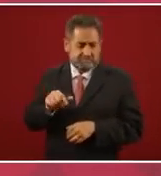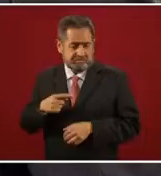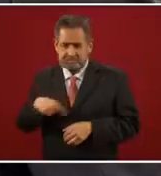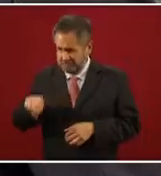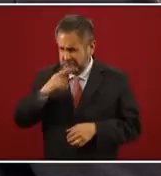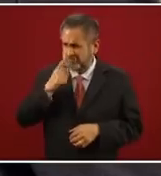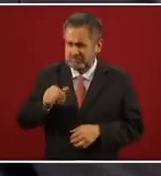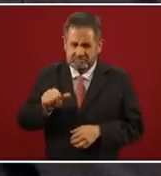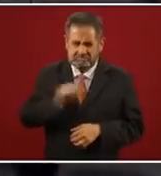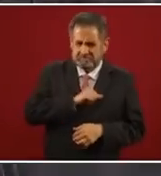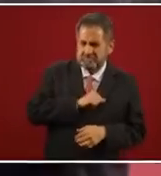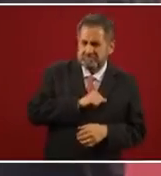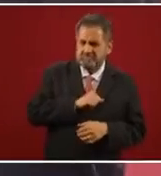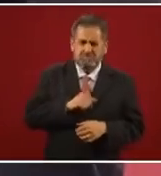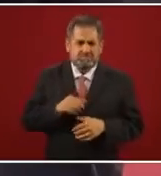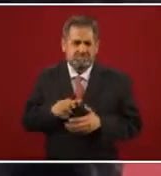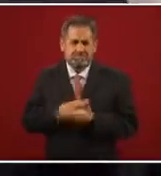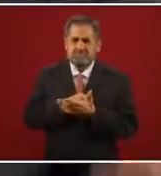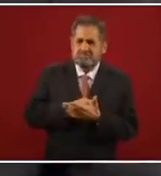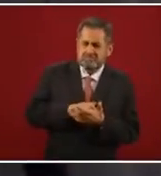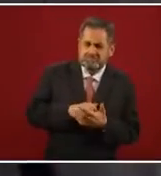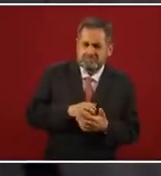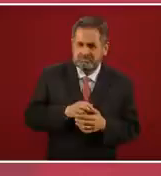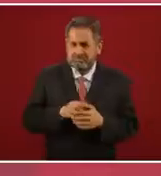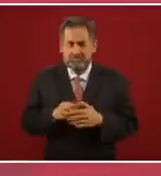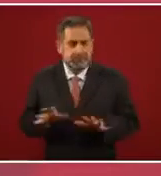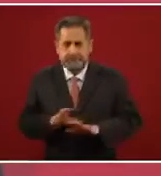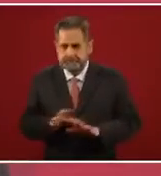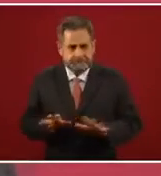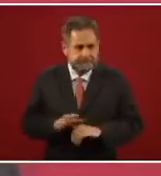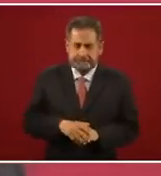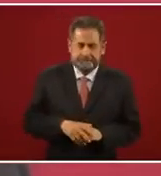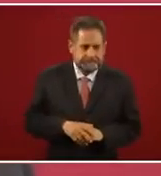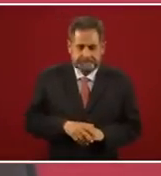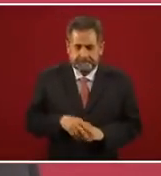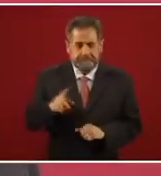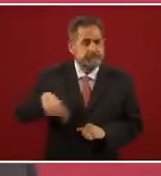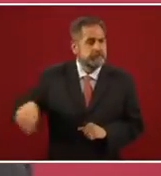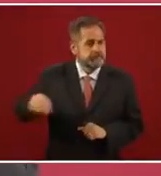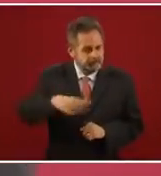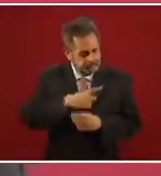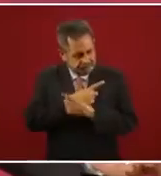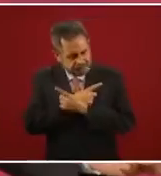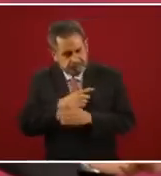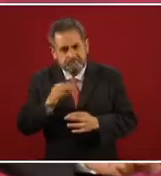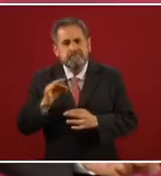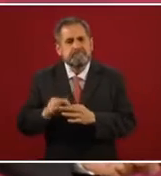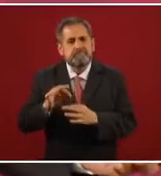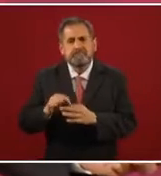terminar por eclipsar todo.